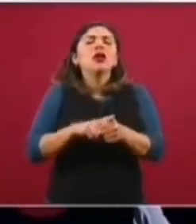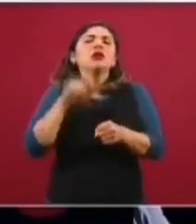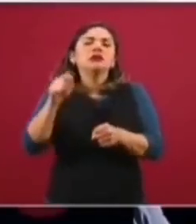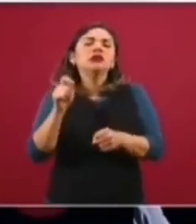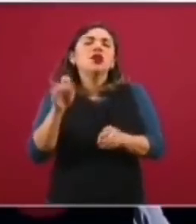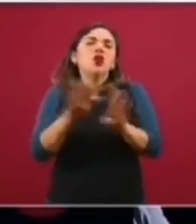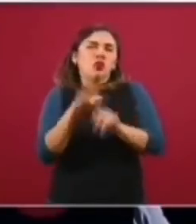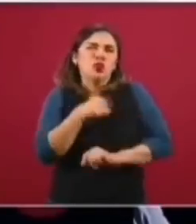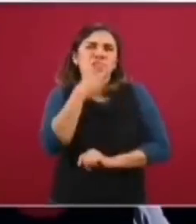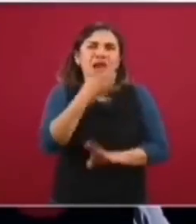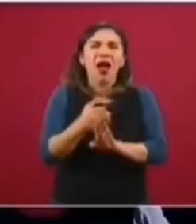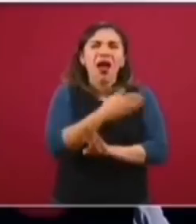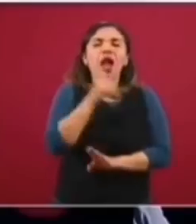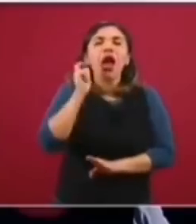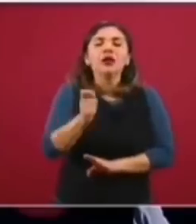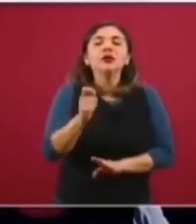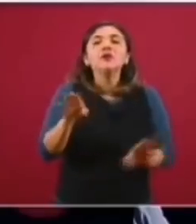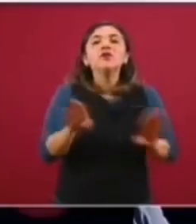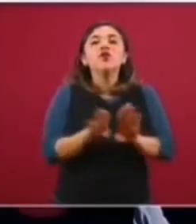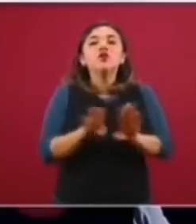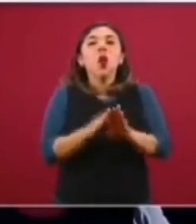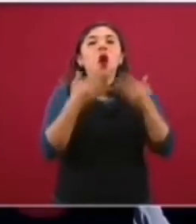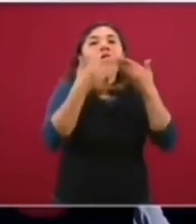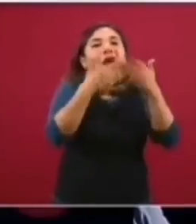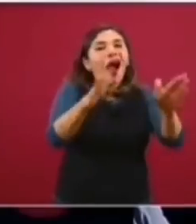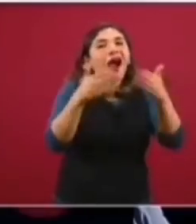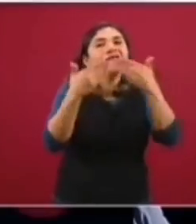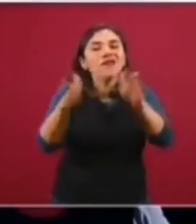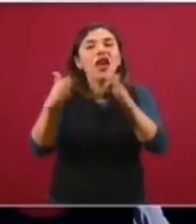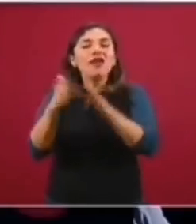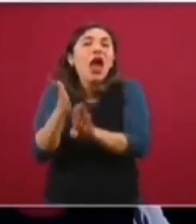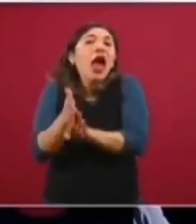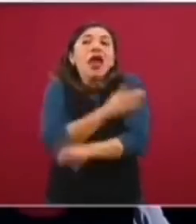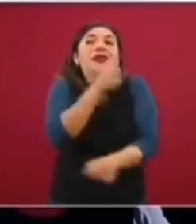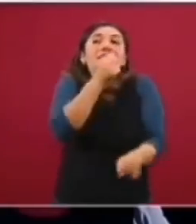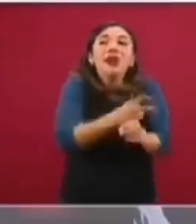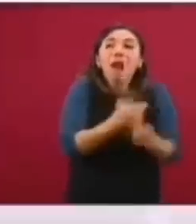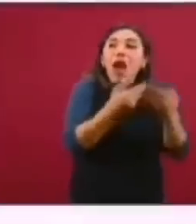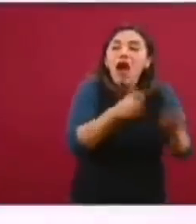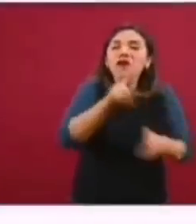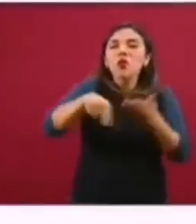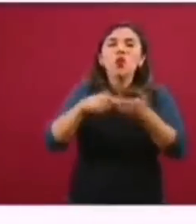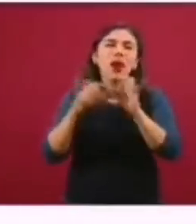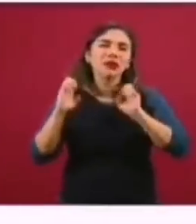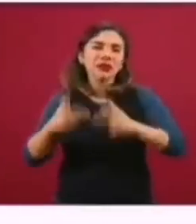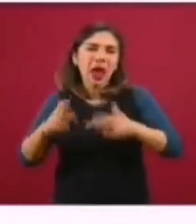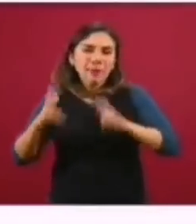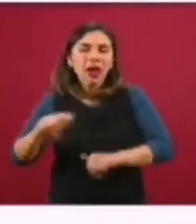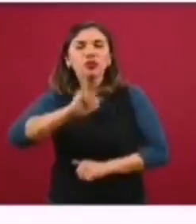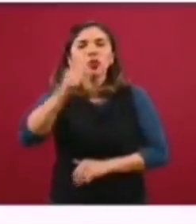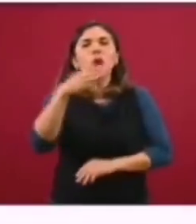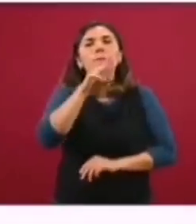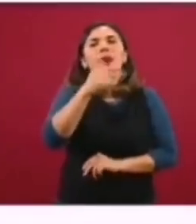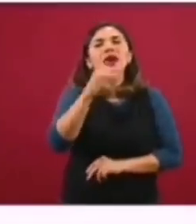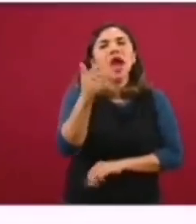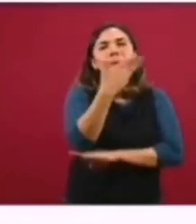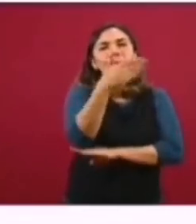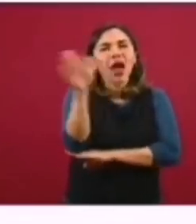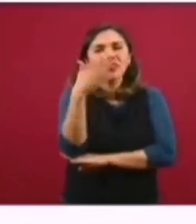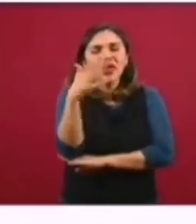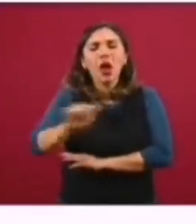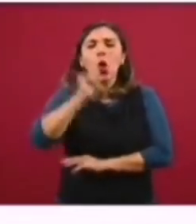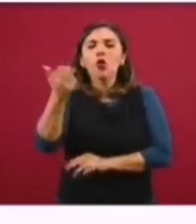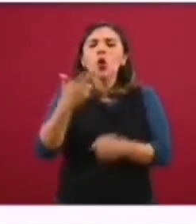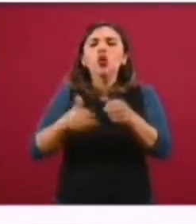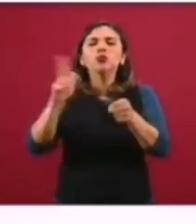son, como les decía, las aperturas anticipadas en Tapachula, en Bahía de Banderas. El hospital